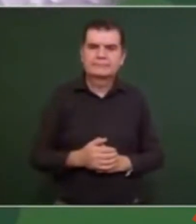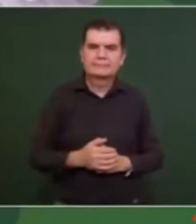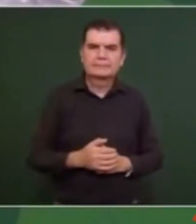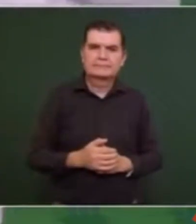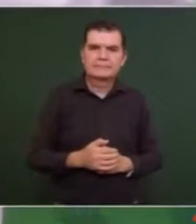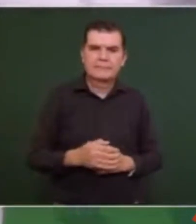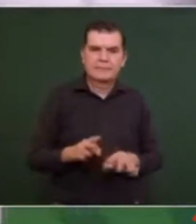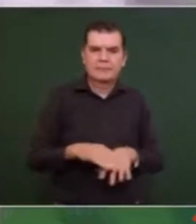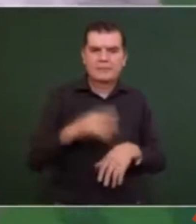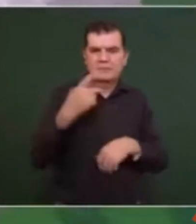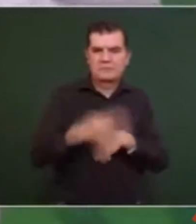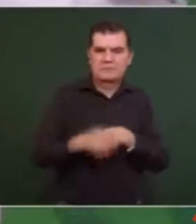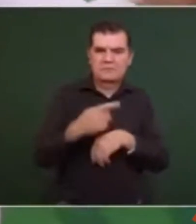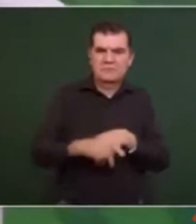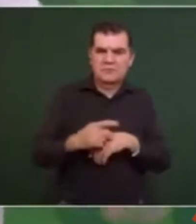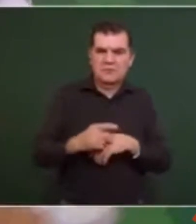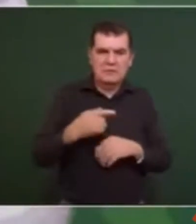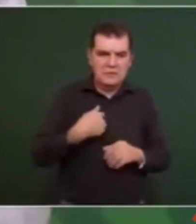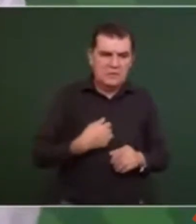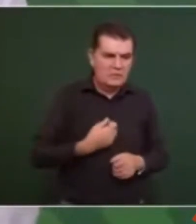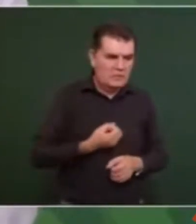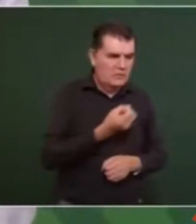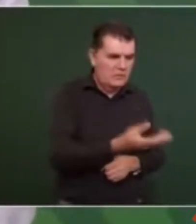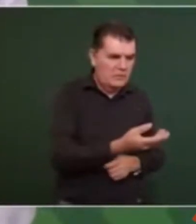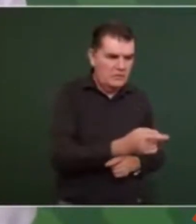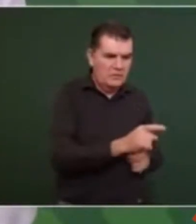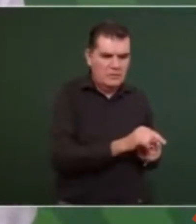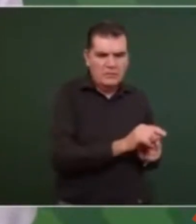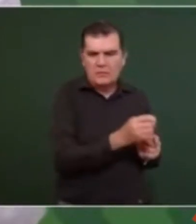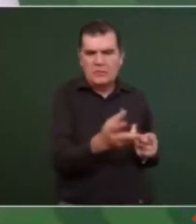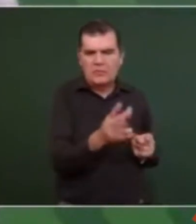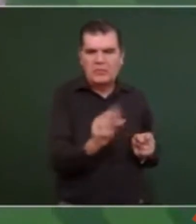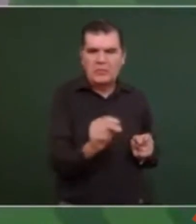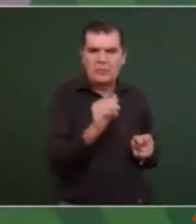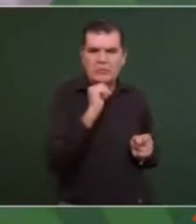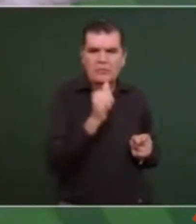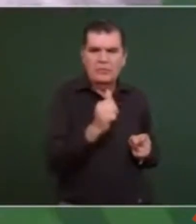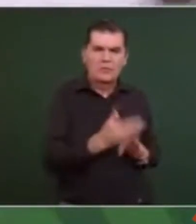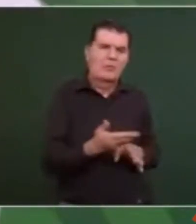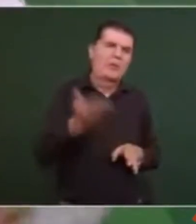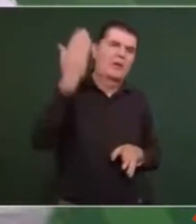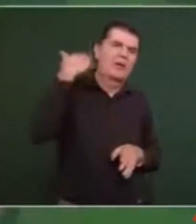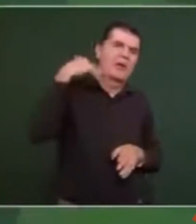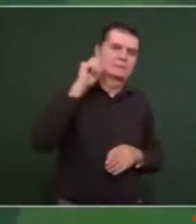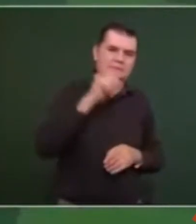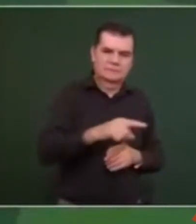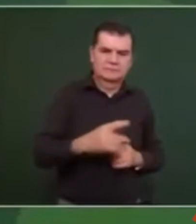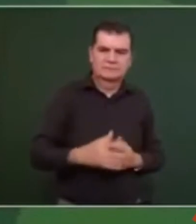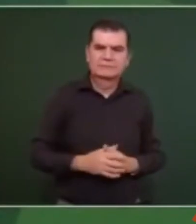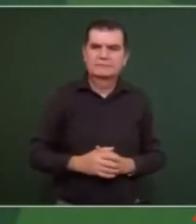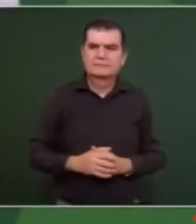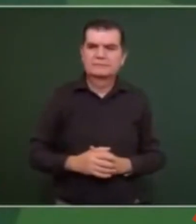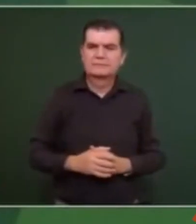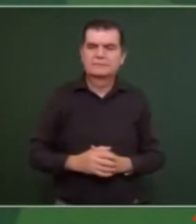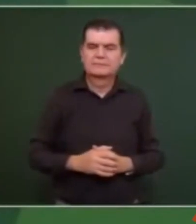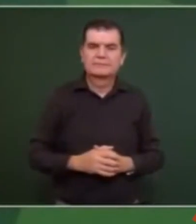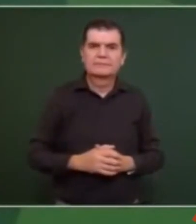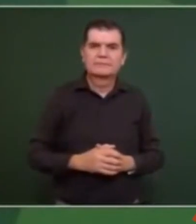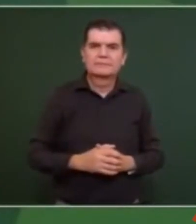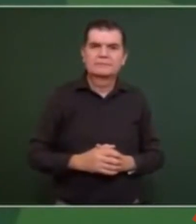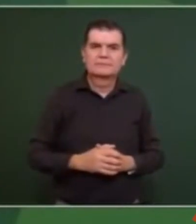corremos el riesgo de que no llegue como era antes que